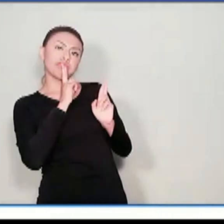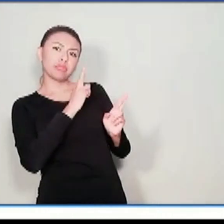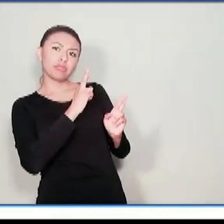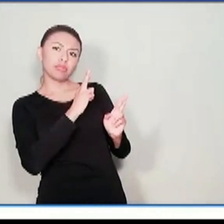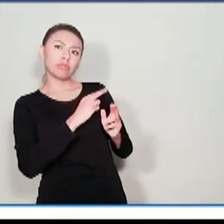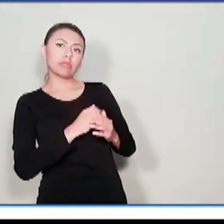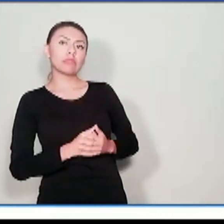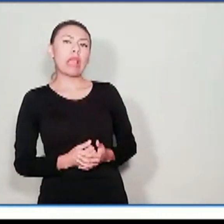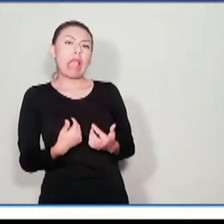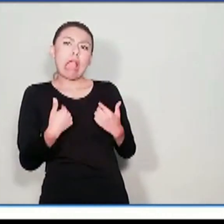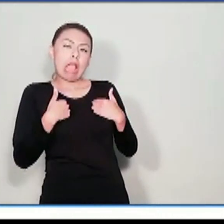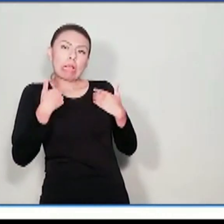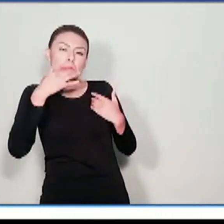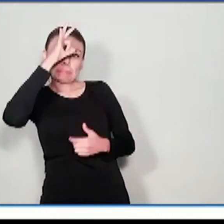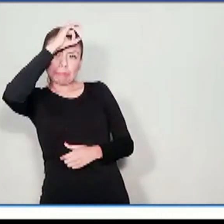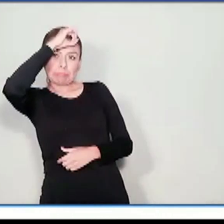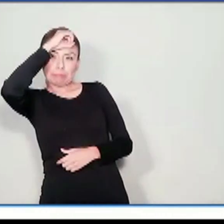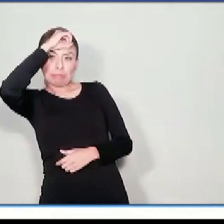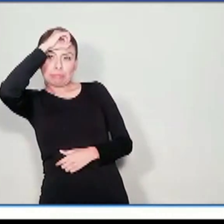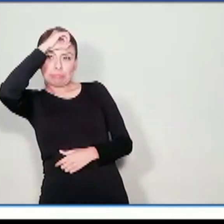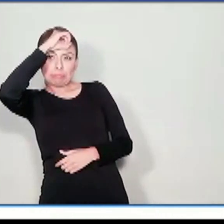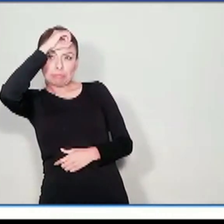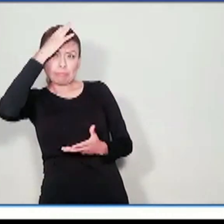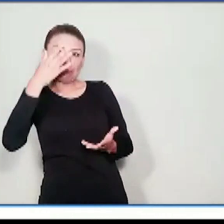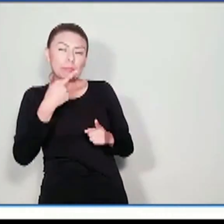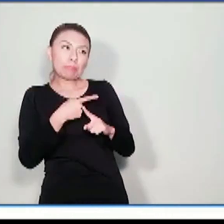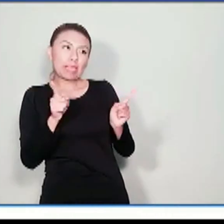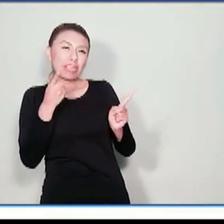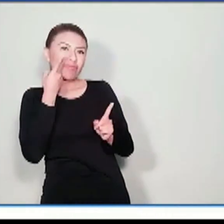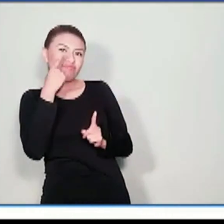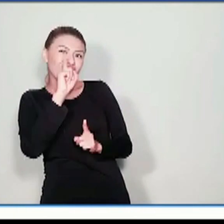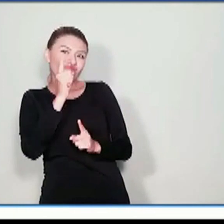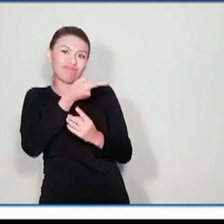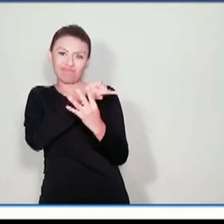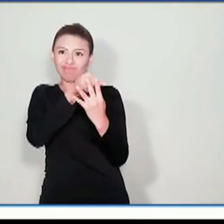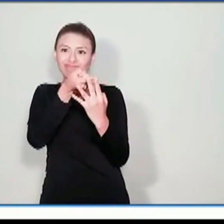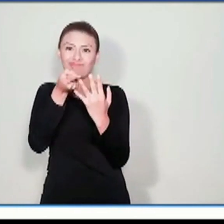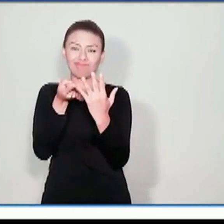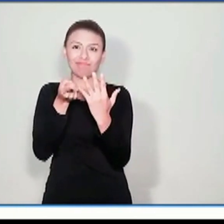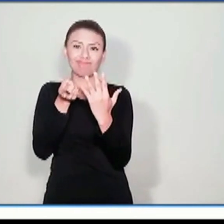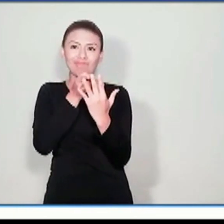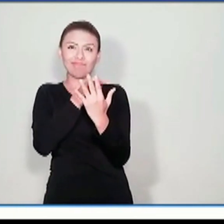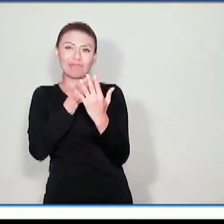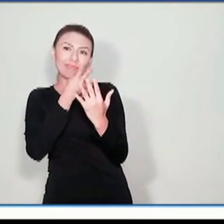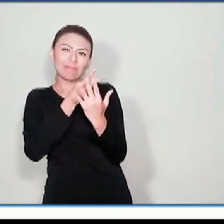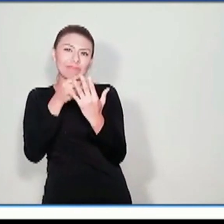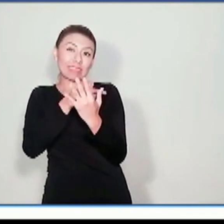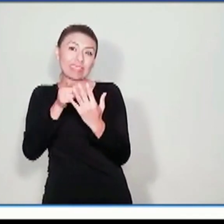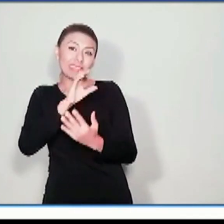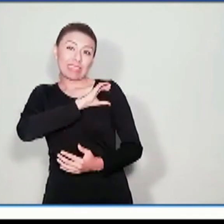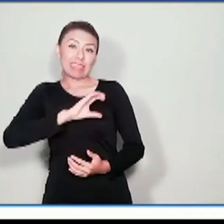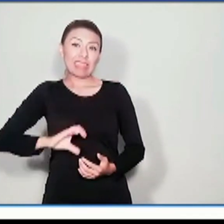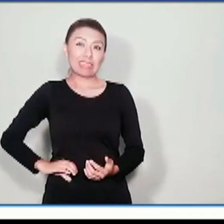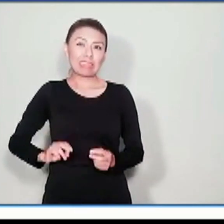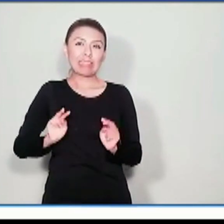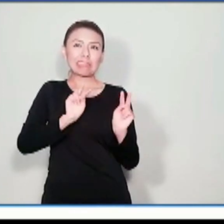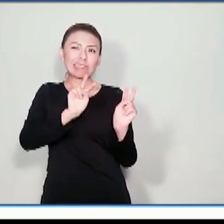Ramiro le responde que no tiene idea, pues desconoce quiénes son los candidatos.